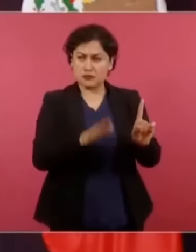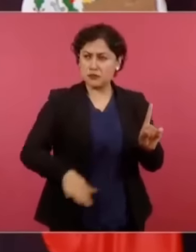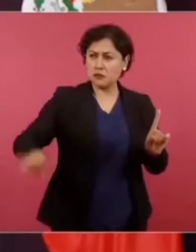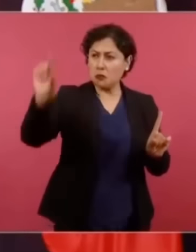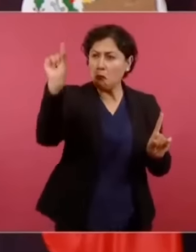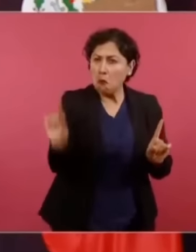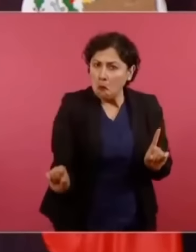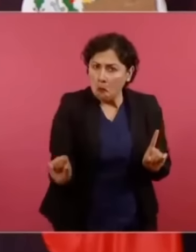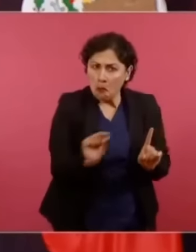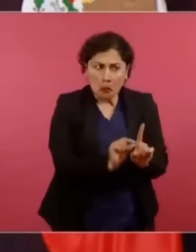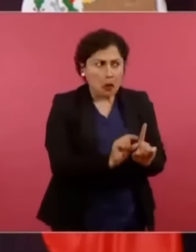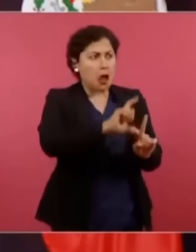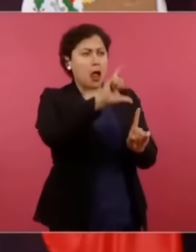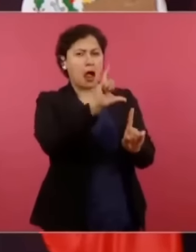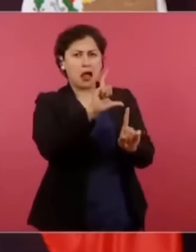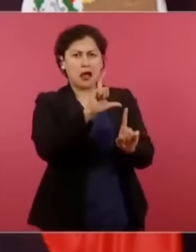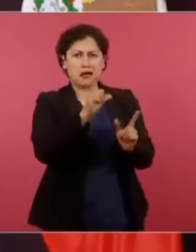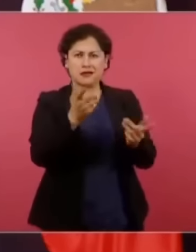obscena?